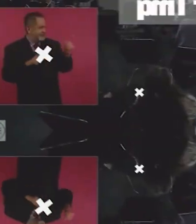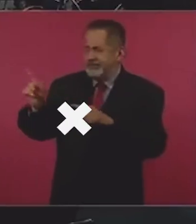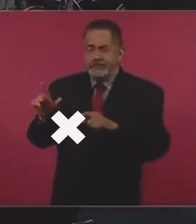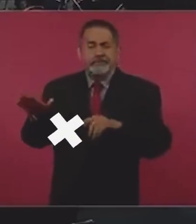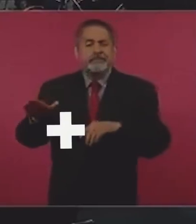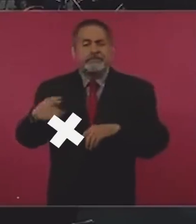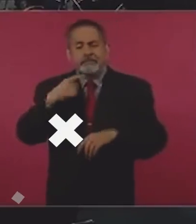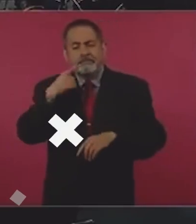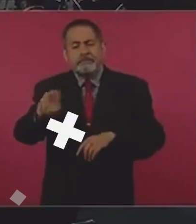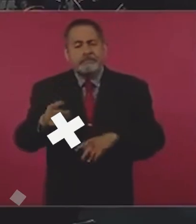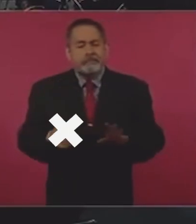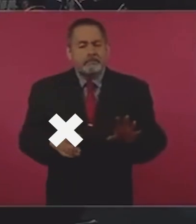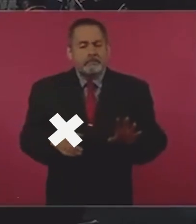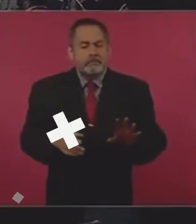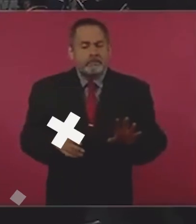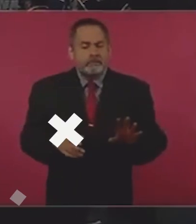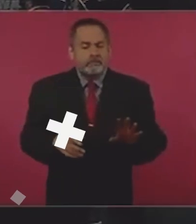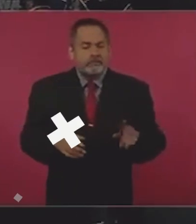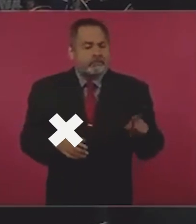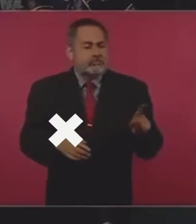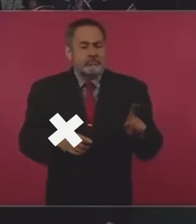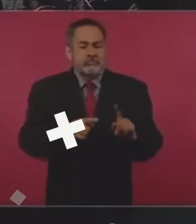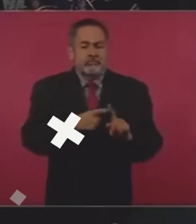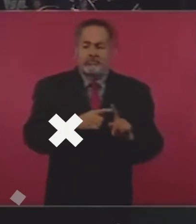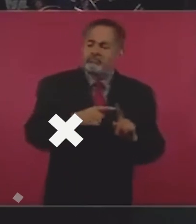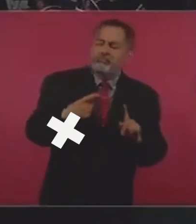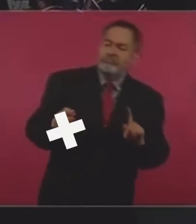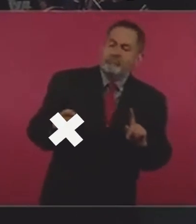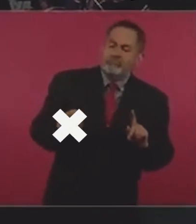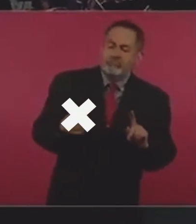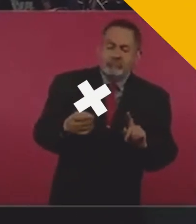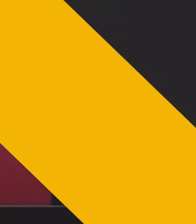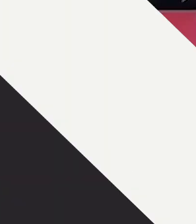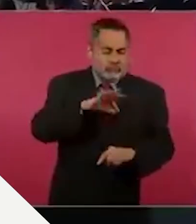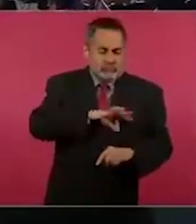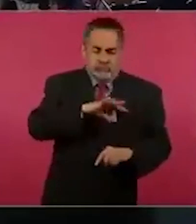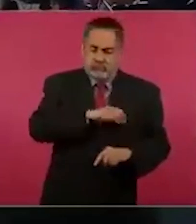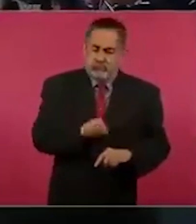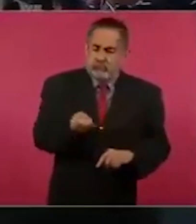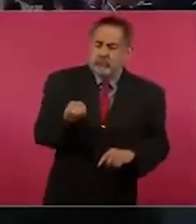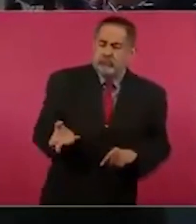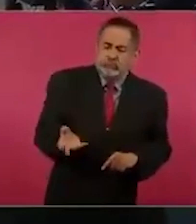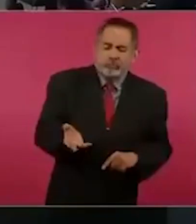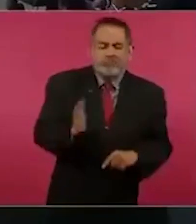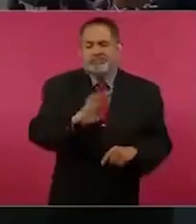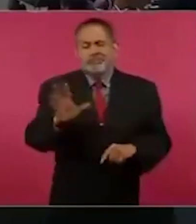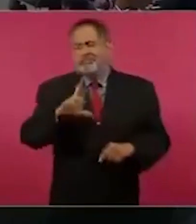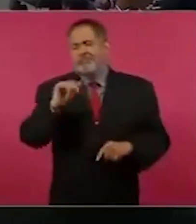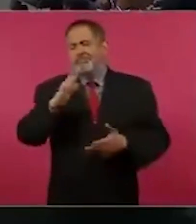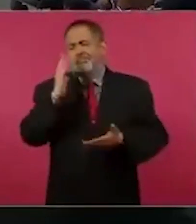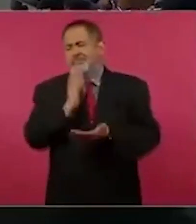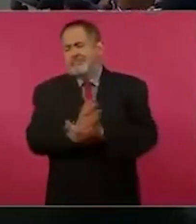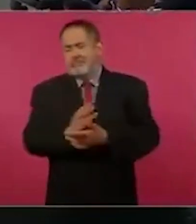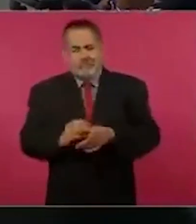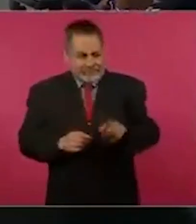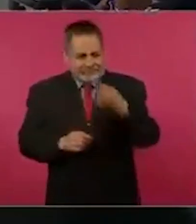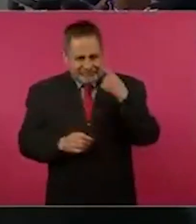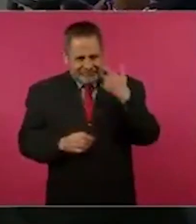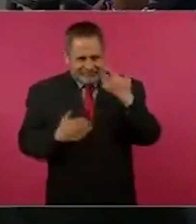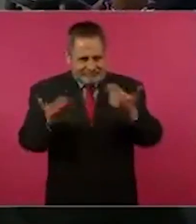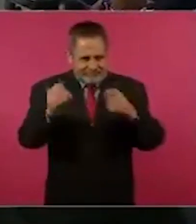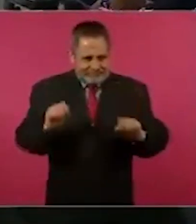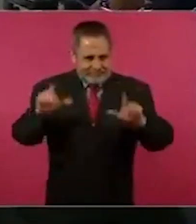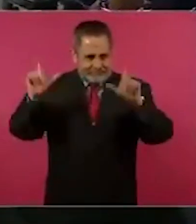Donde dice ya no le voy a dar propina al mesero, a ver si lo